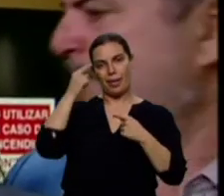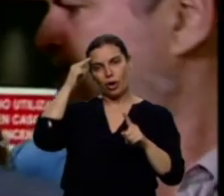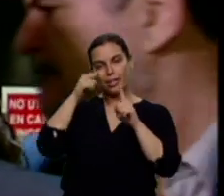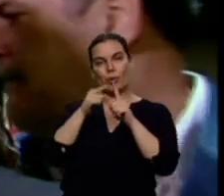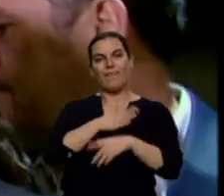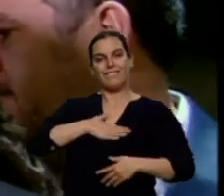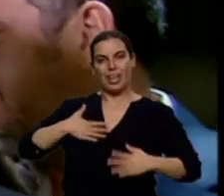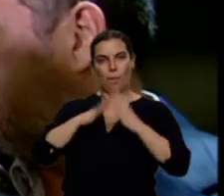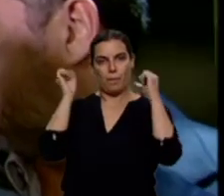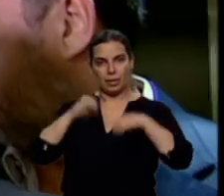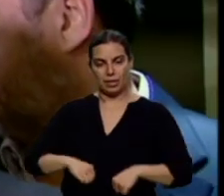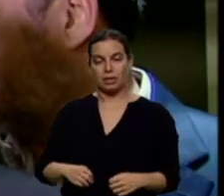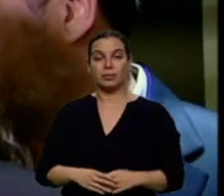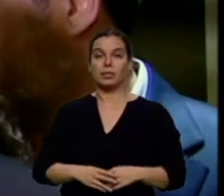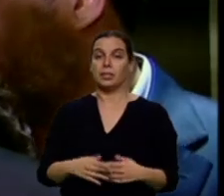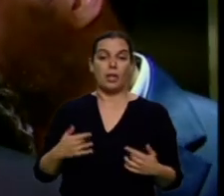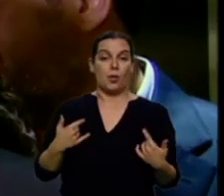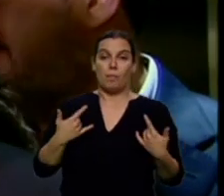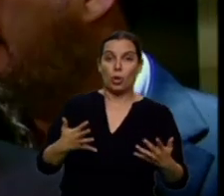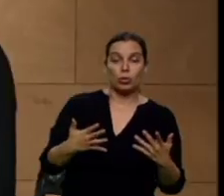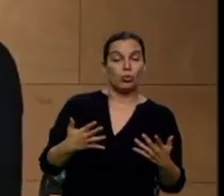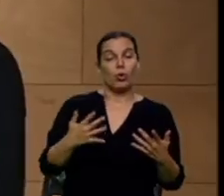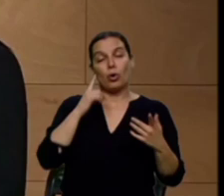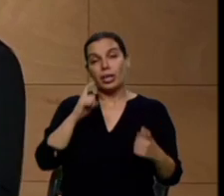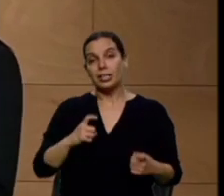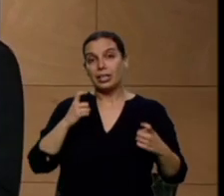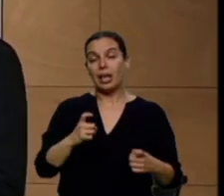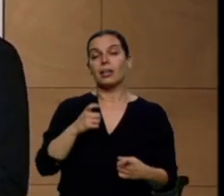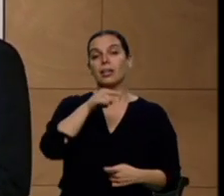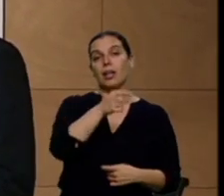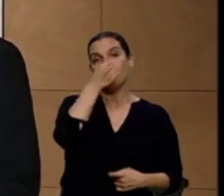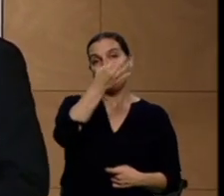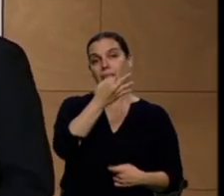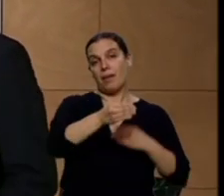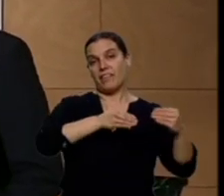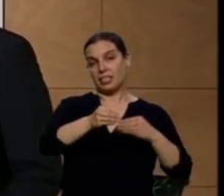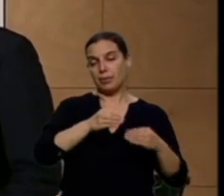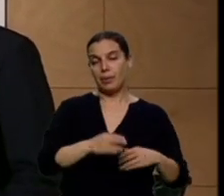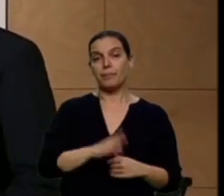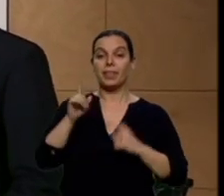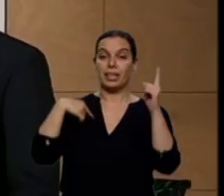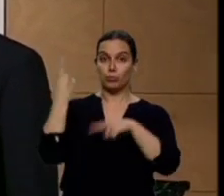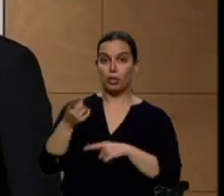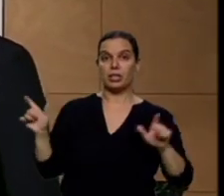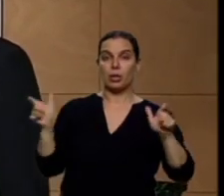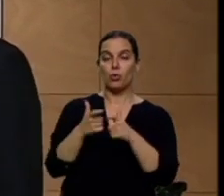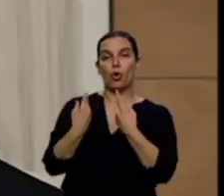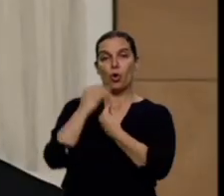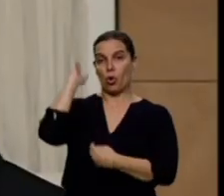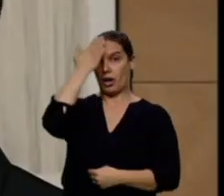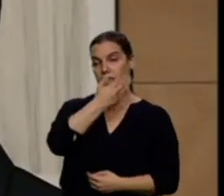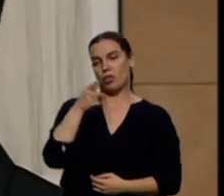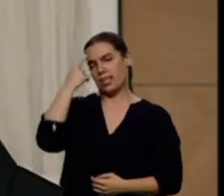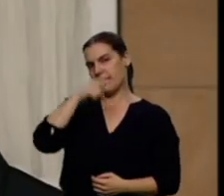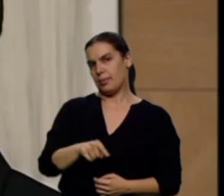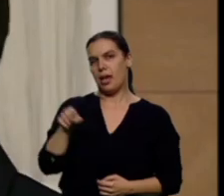PSOE de que se mueva, de que tienen que ser flexibles. Sánchez se ha reunido después con Pablo Casado, quien como se esperaba le ha confirmado